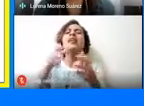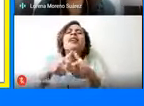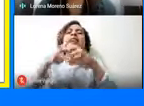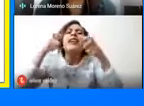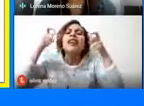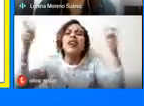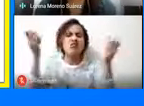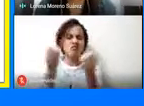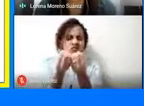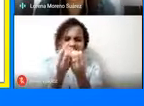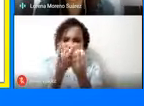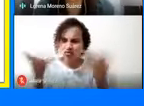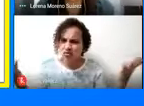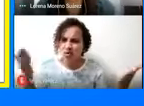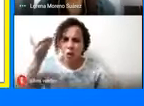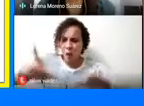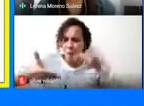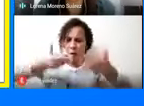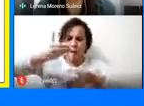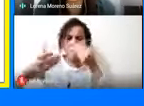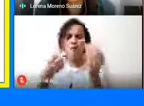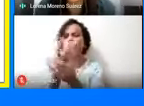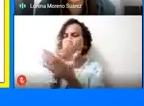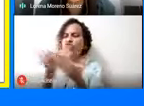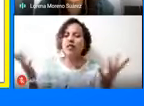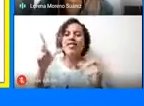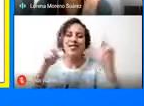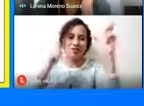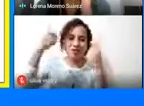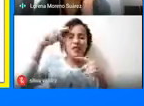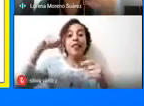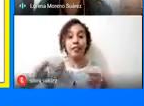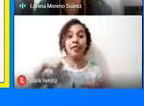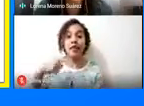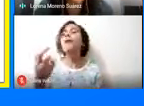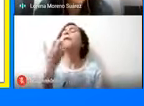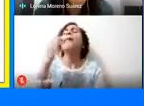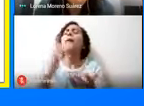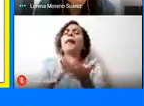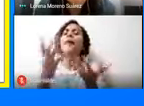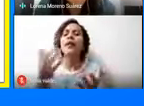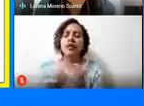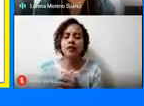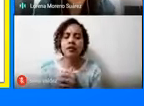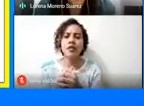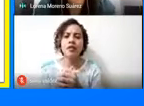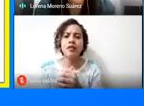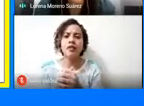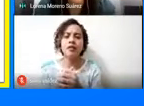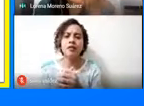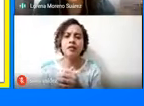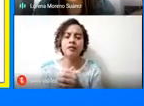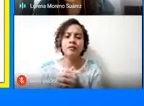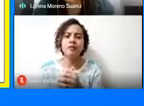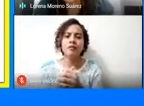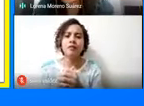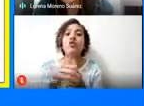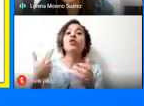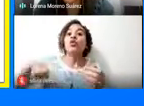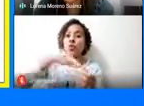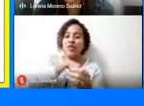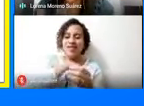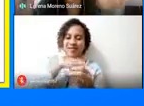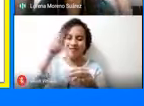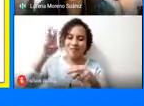variedad de ofertas y productos en materia turística que tiene. Un ejemplo de estos es nuestro metro